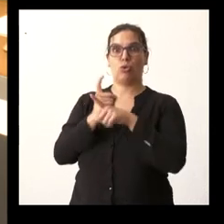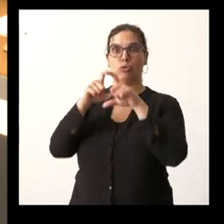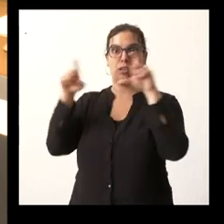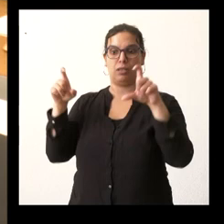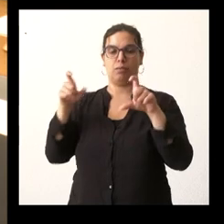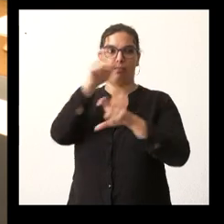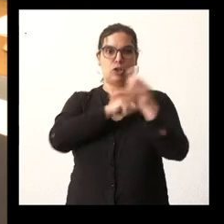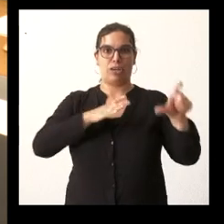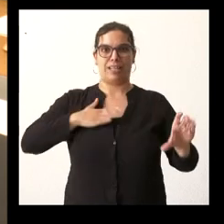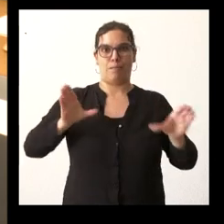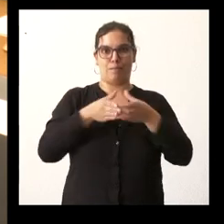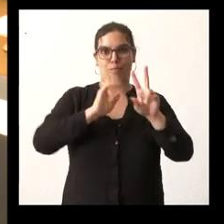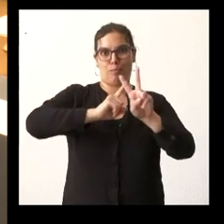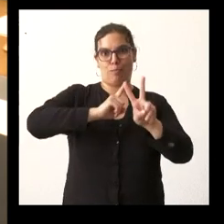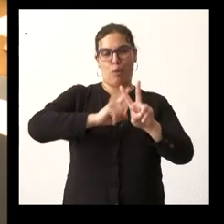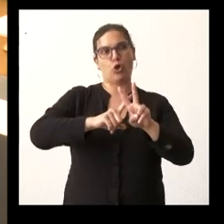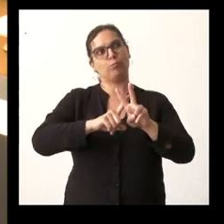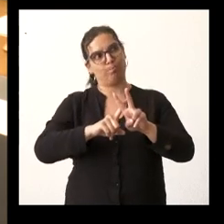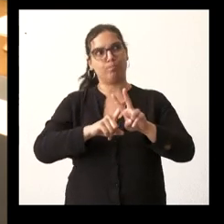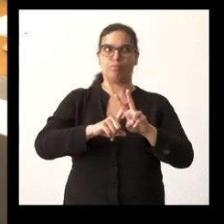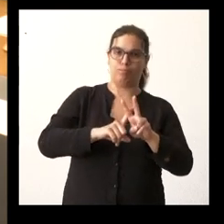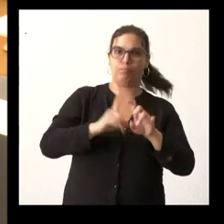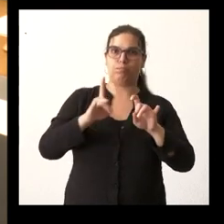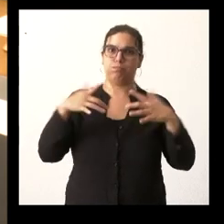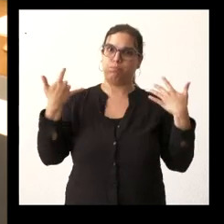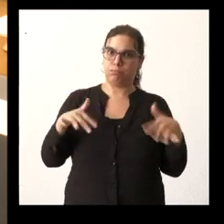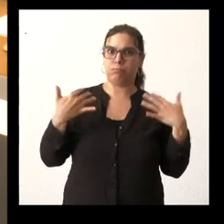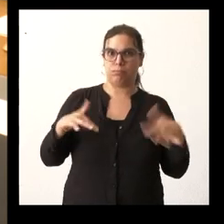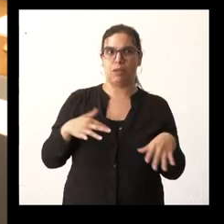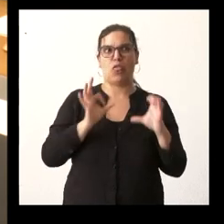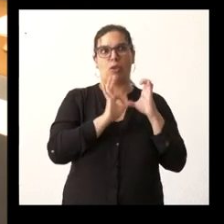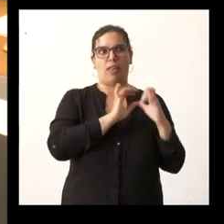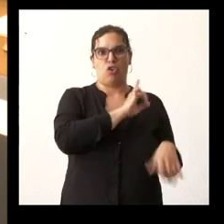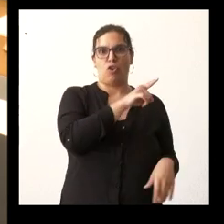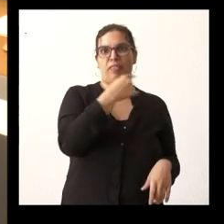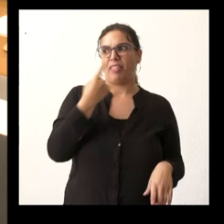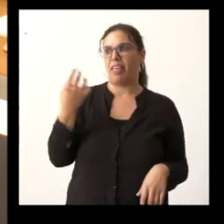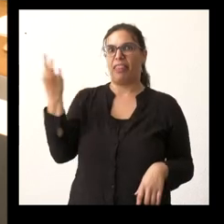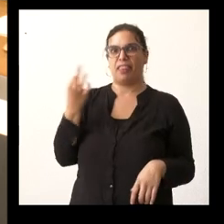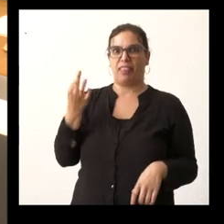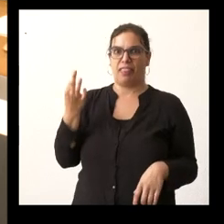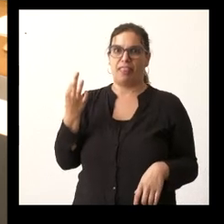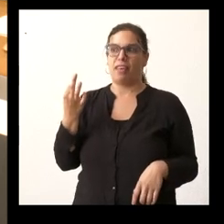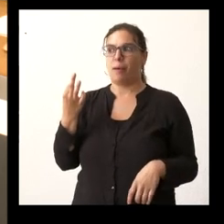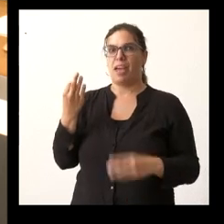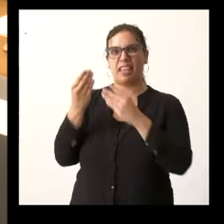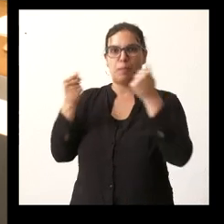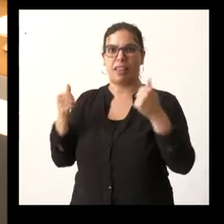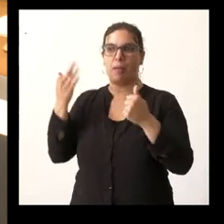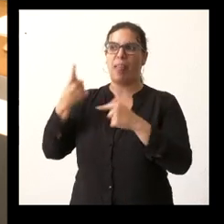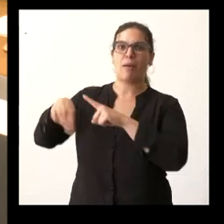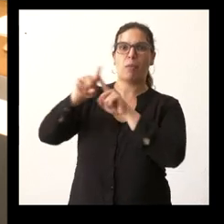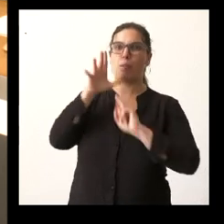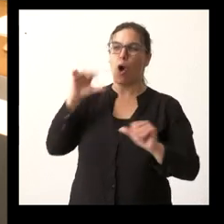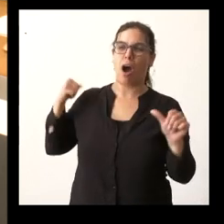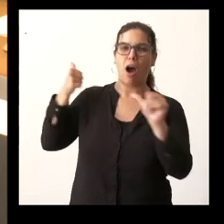no son tan gruesas como las de las de Ciudadanos ellos les han llegado a decir disolveros y devolverlos robados consideran que sí que